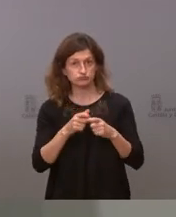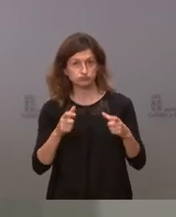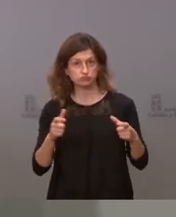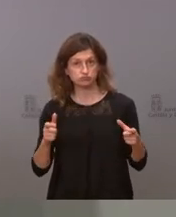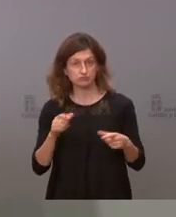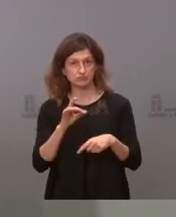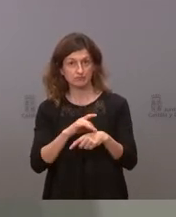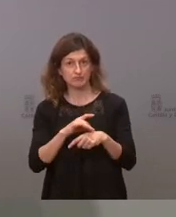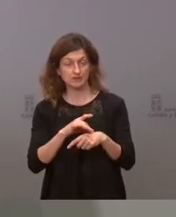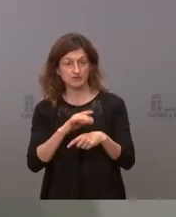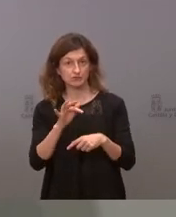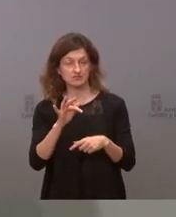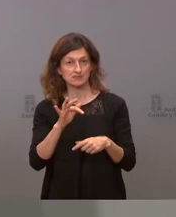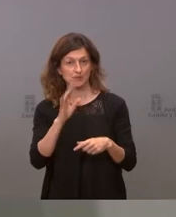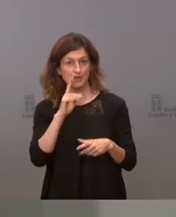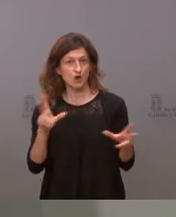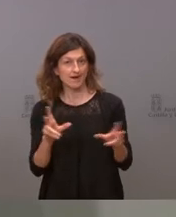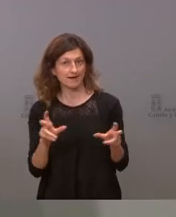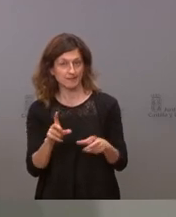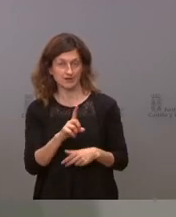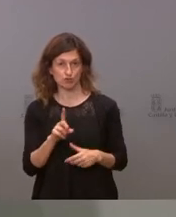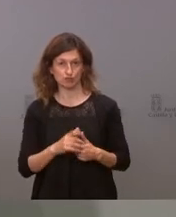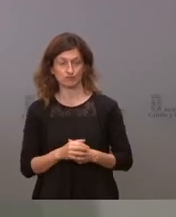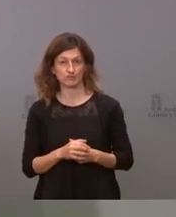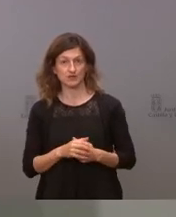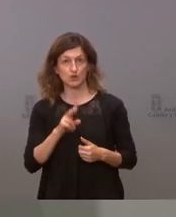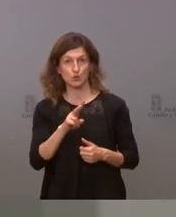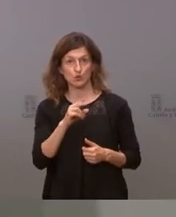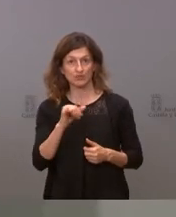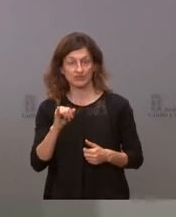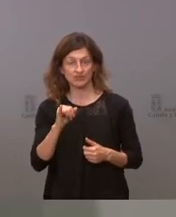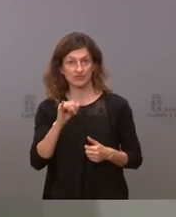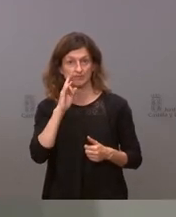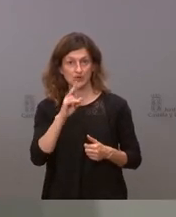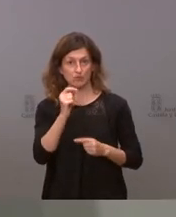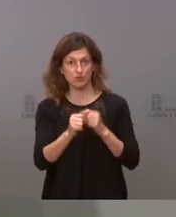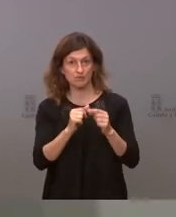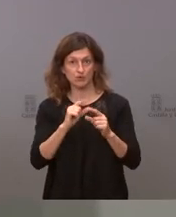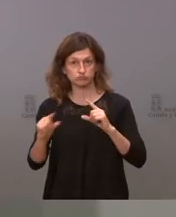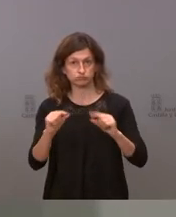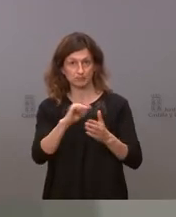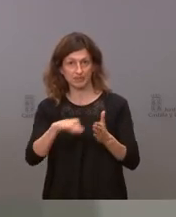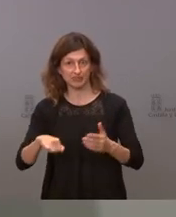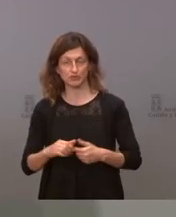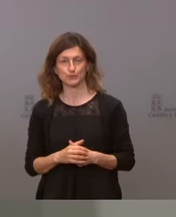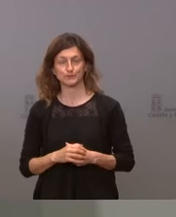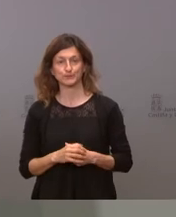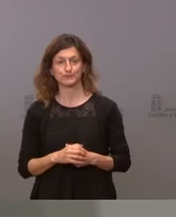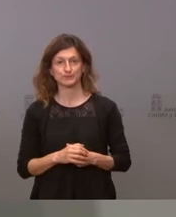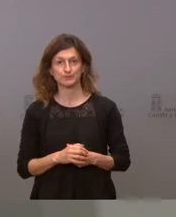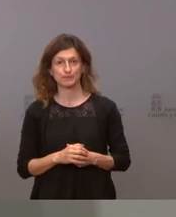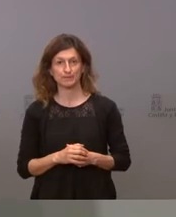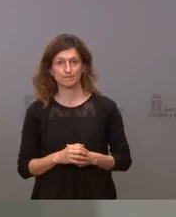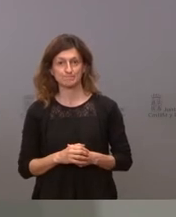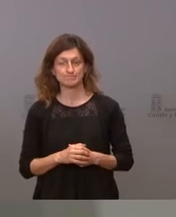revertir una especial gravedad y que las UCIs continúan vaciándose por tanto como dijimos